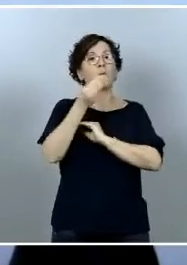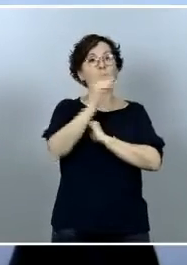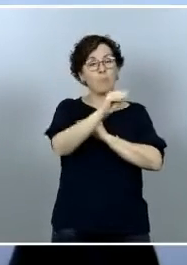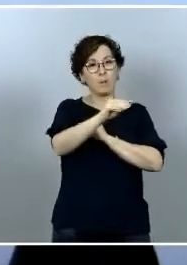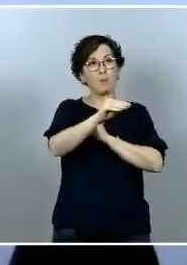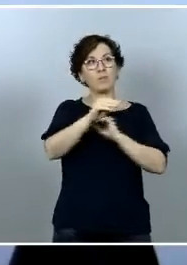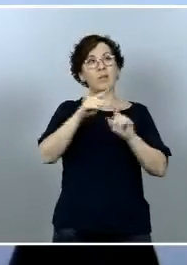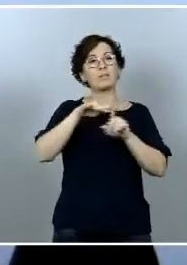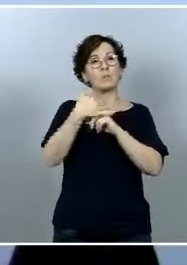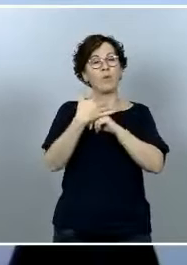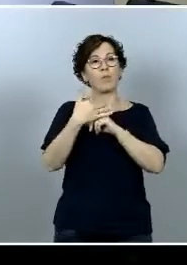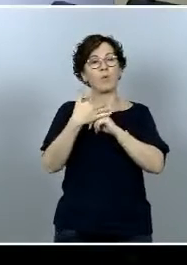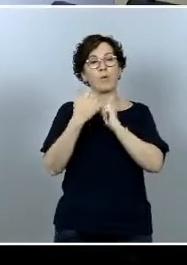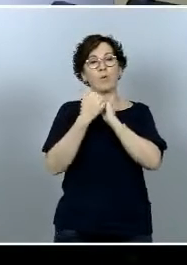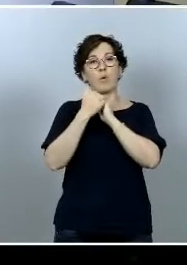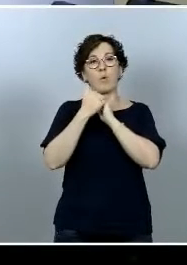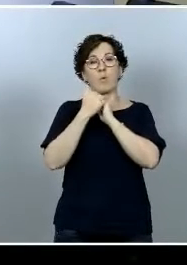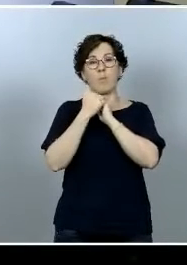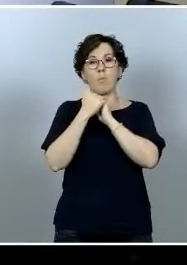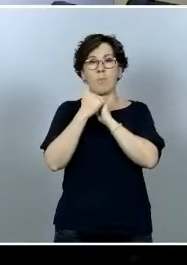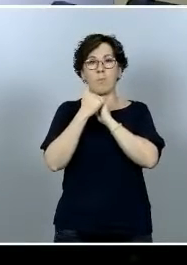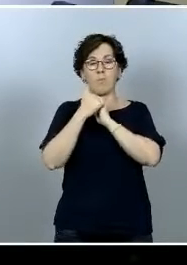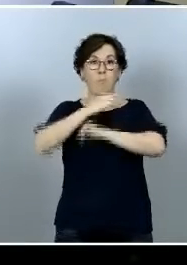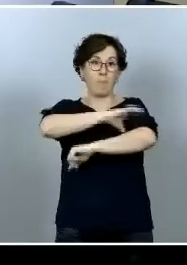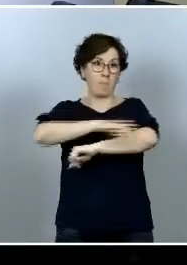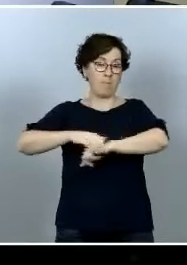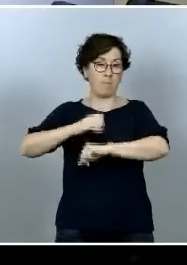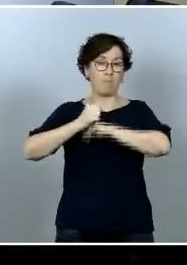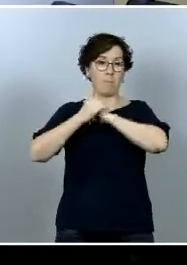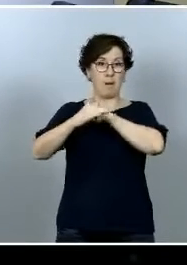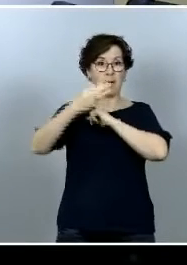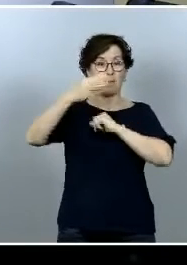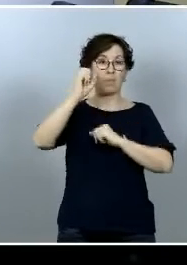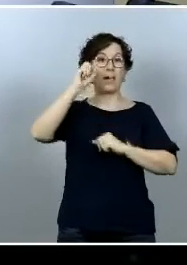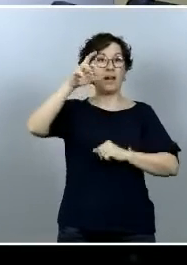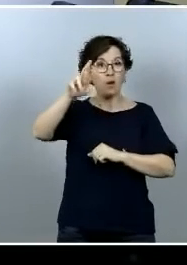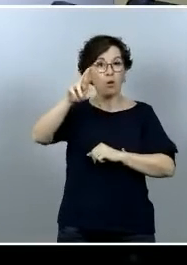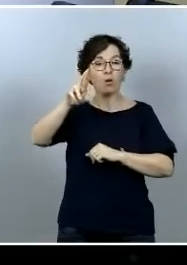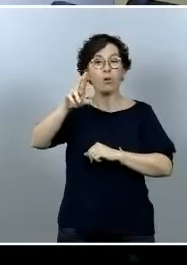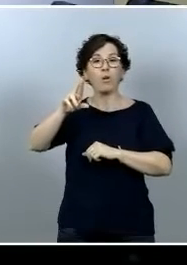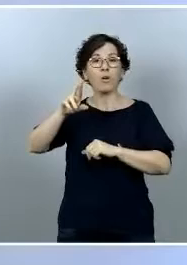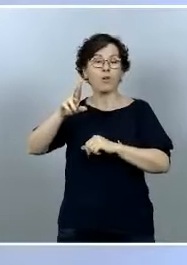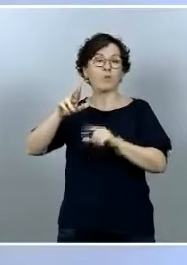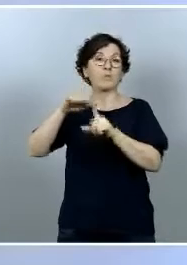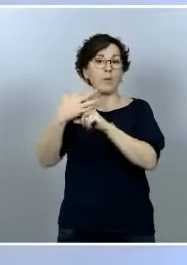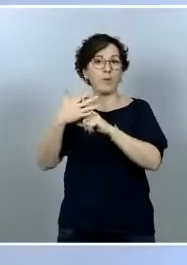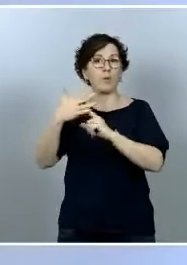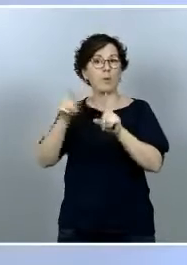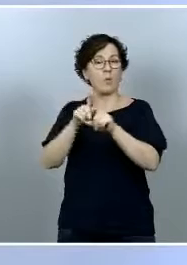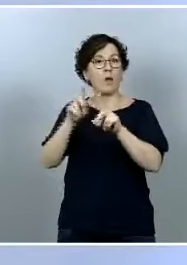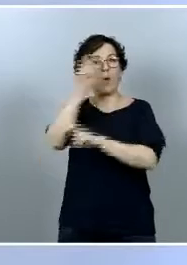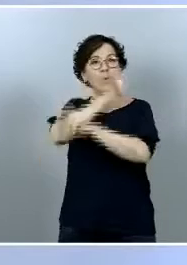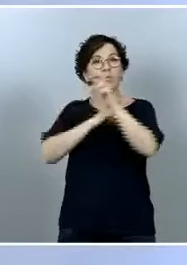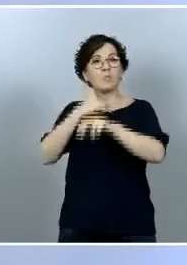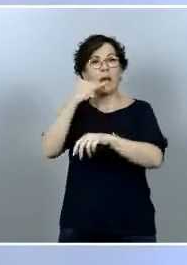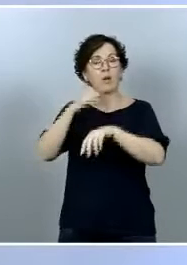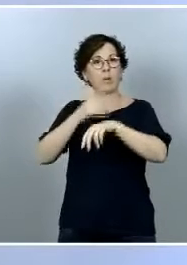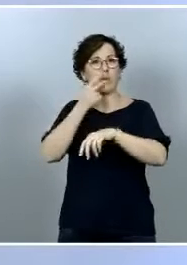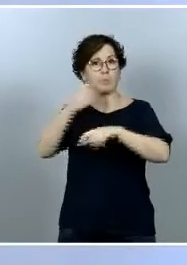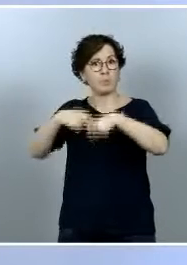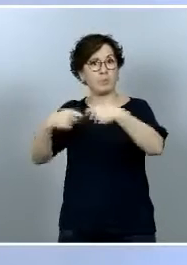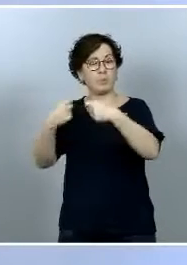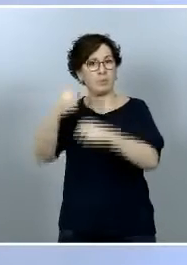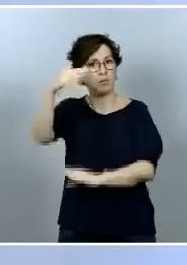y si el Estado pues piensa hacer algo para frenar ese deterioro Muchísimas gracias Muchas gracias Rocío por su pregunta